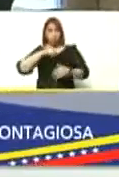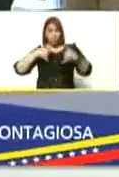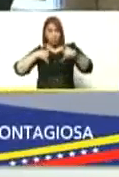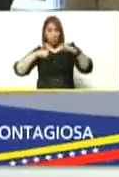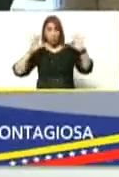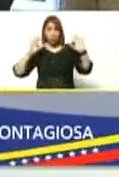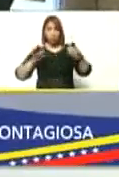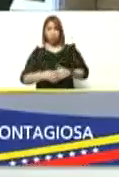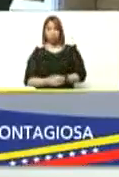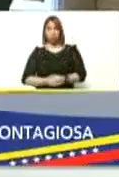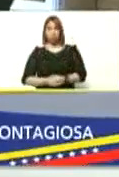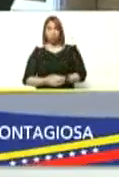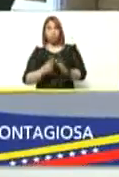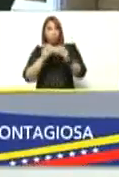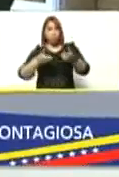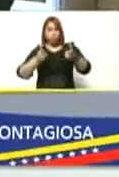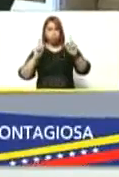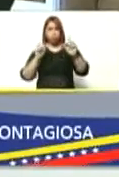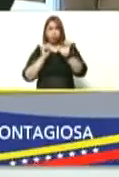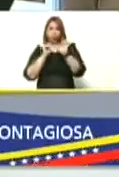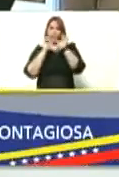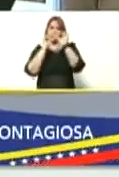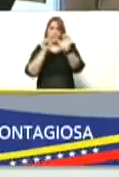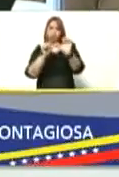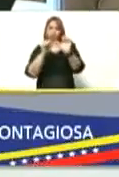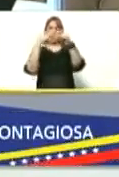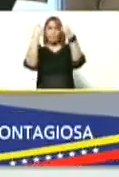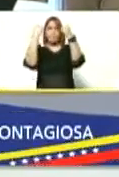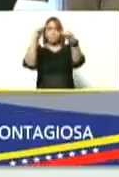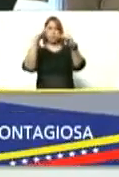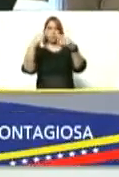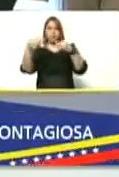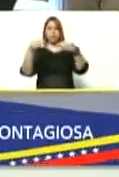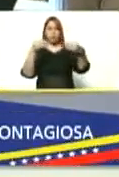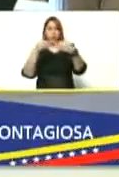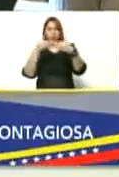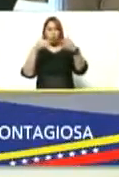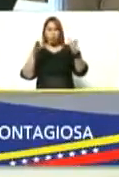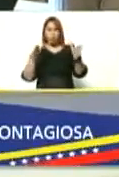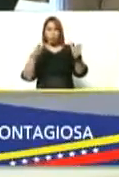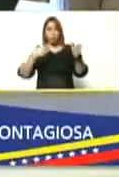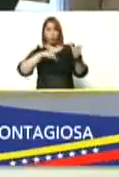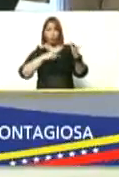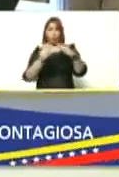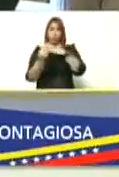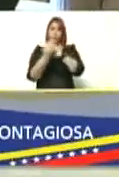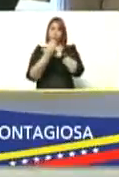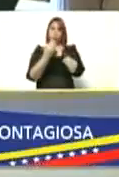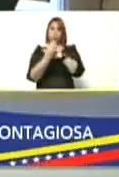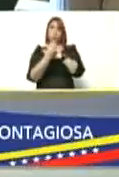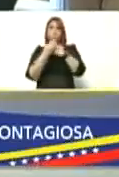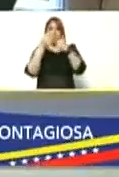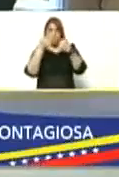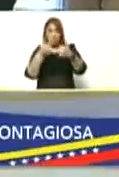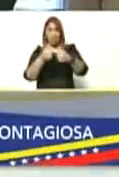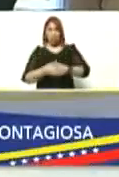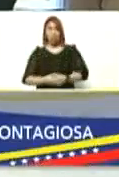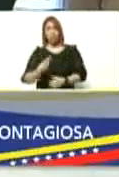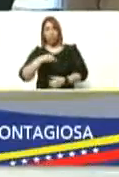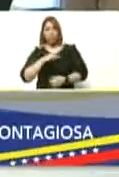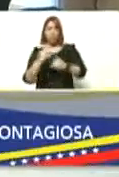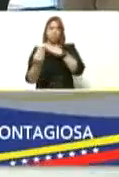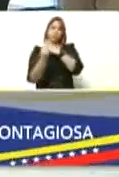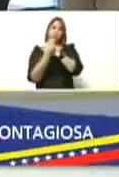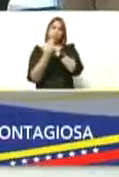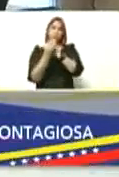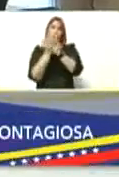todo es posible mantenerlo a nivel de flexibilización abierta si nos cuidamos y nos cuidamos bien nos cuidamos en la